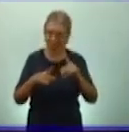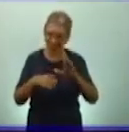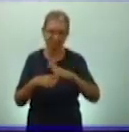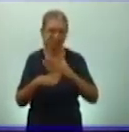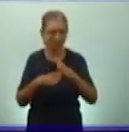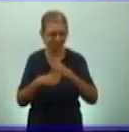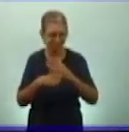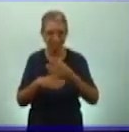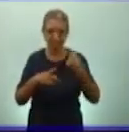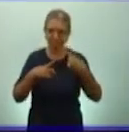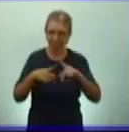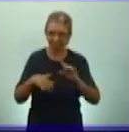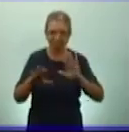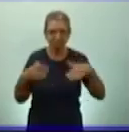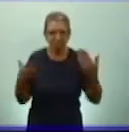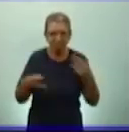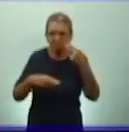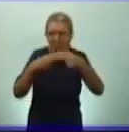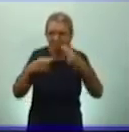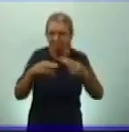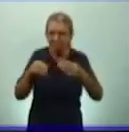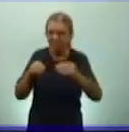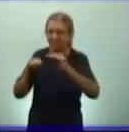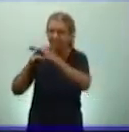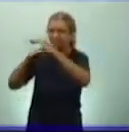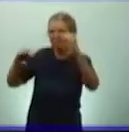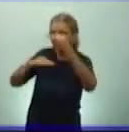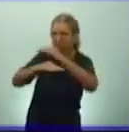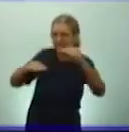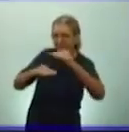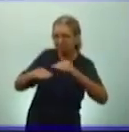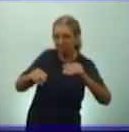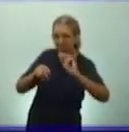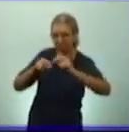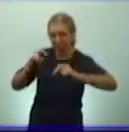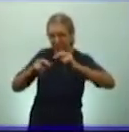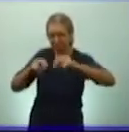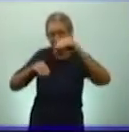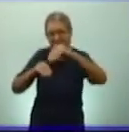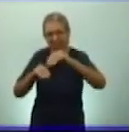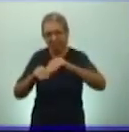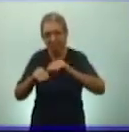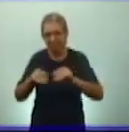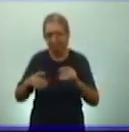Para ello, desarrollaron novedosas técnicas de siembra que los harían famosos.